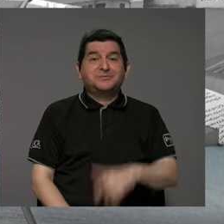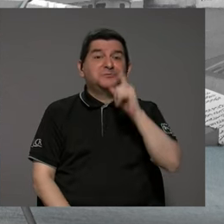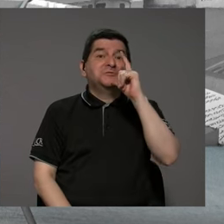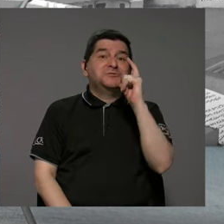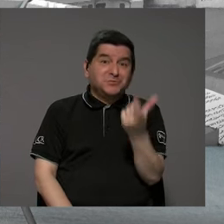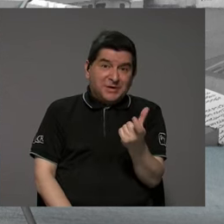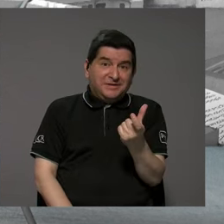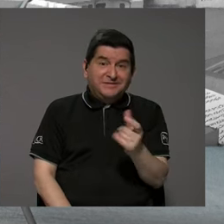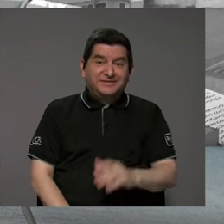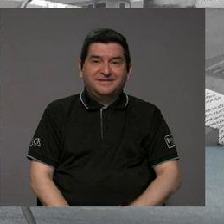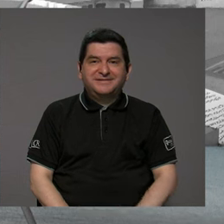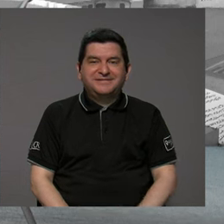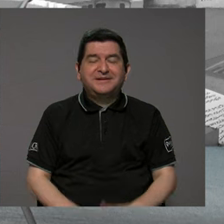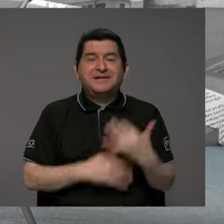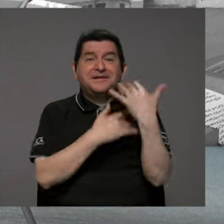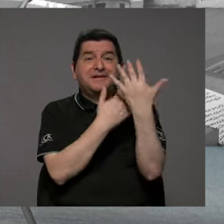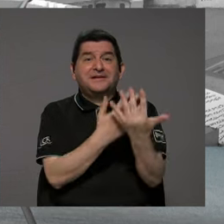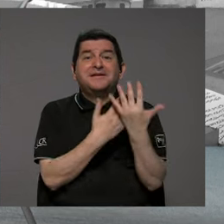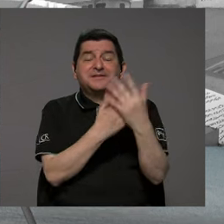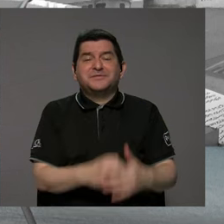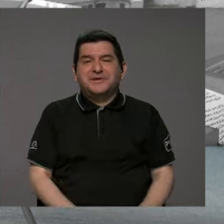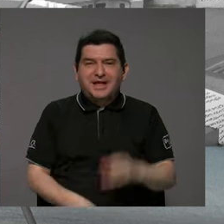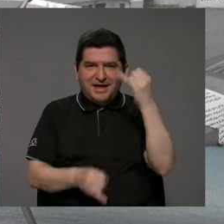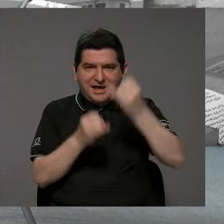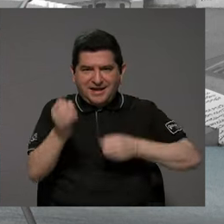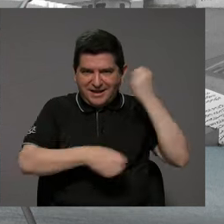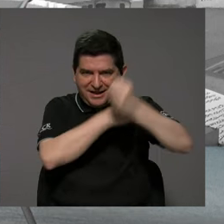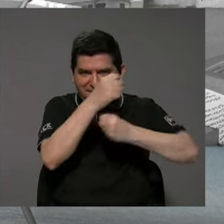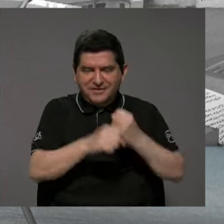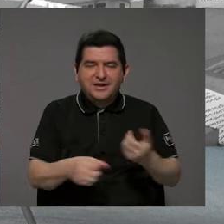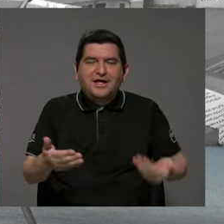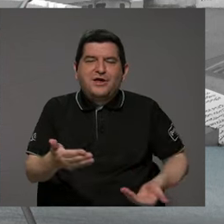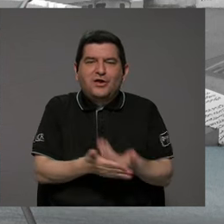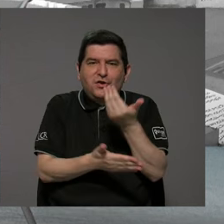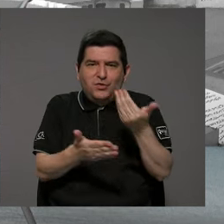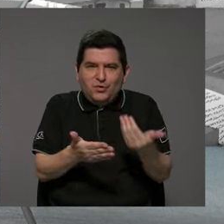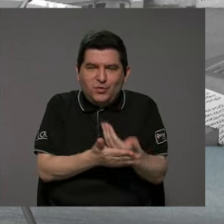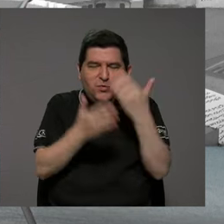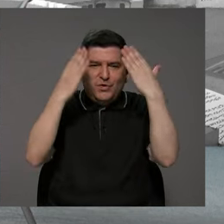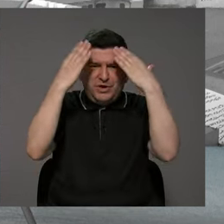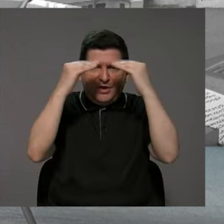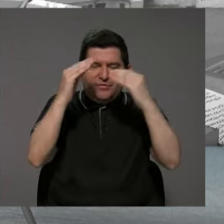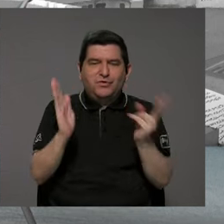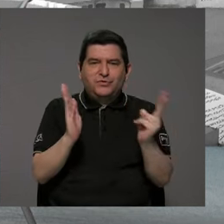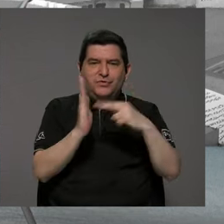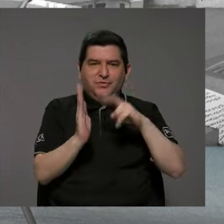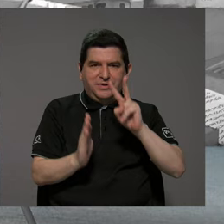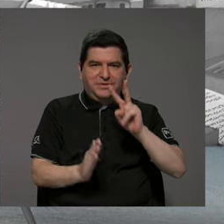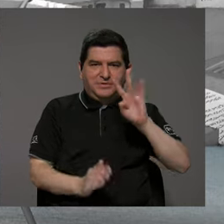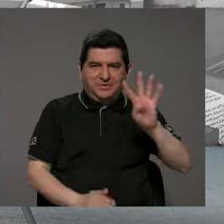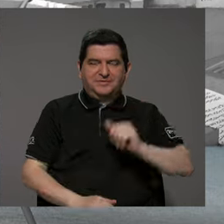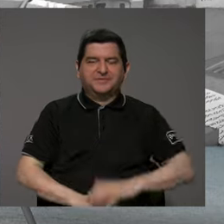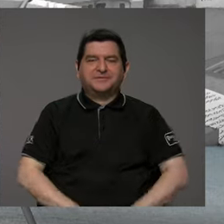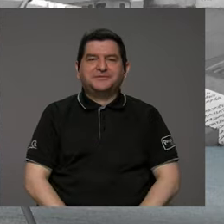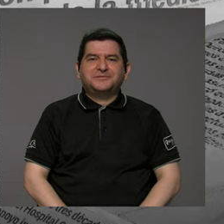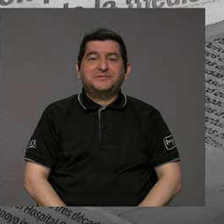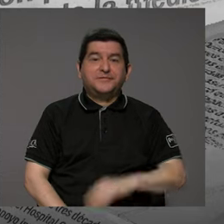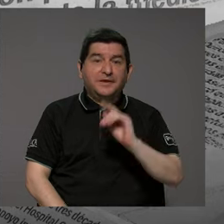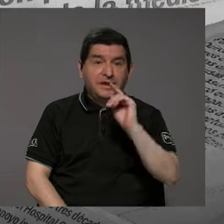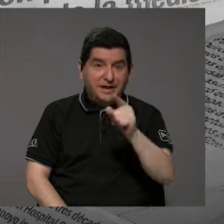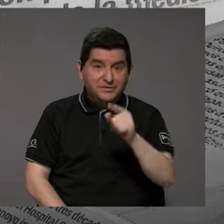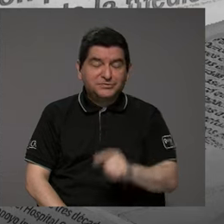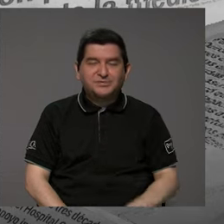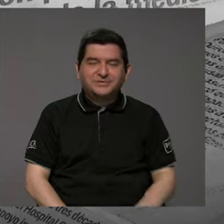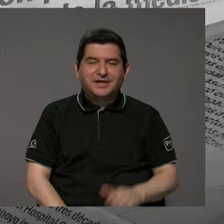y esperaremos ansiosos al final del año el nuevo informe del 2024. Y a ustedes